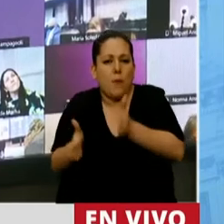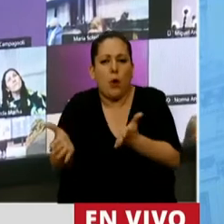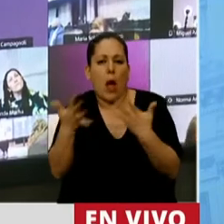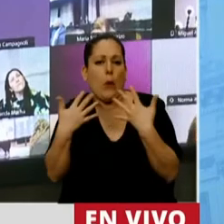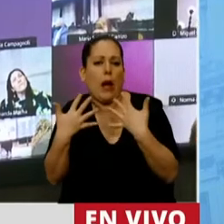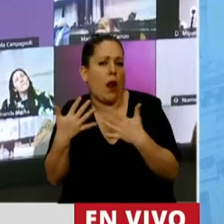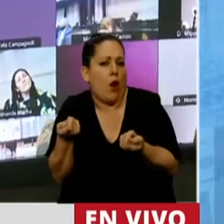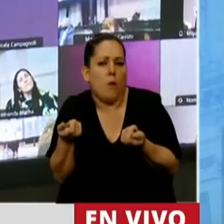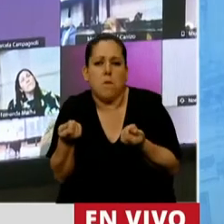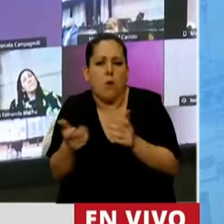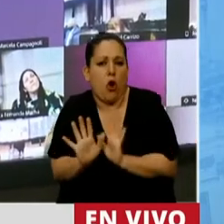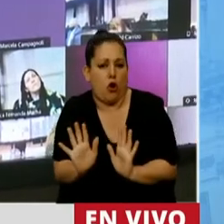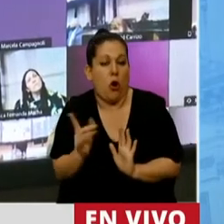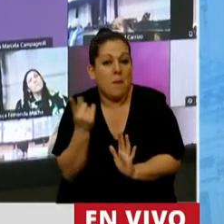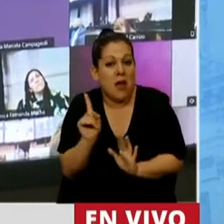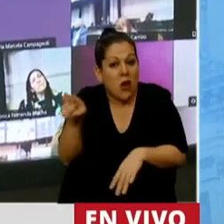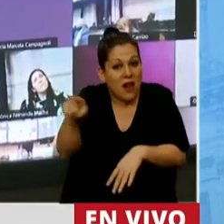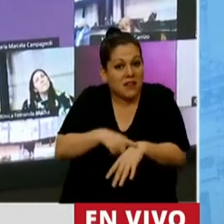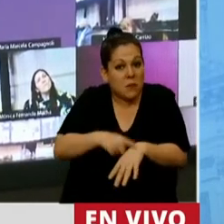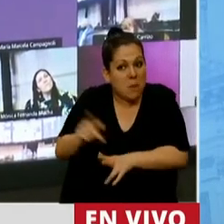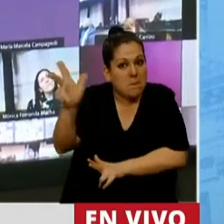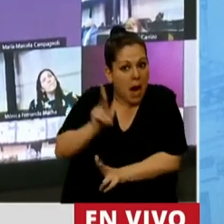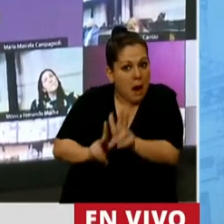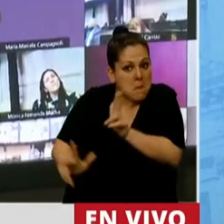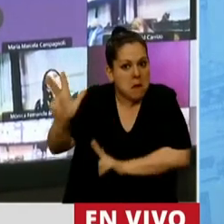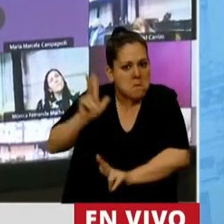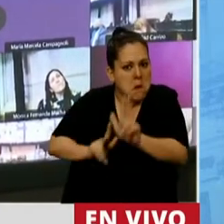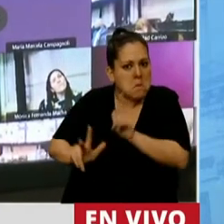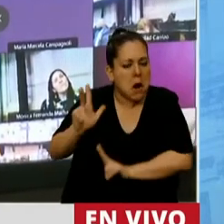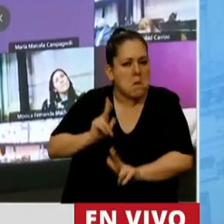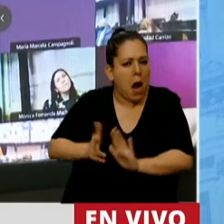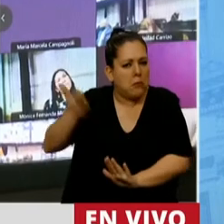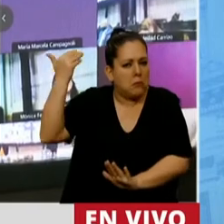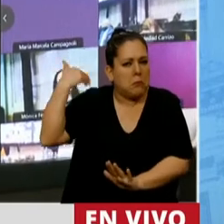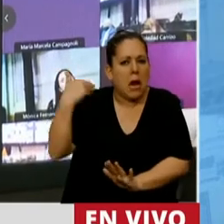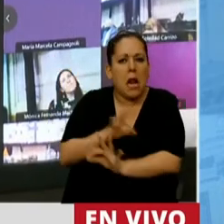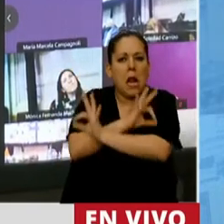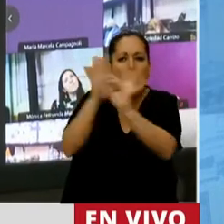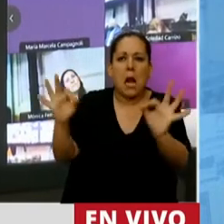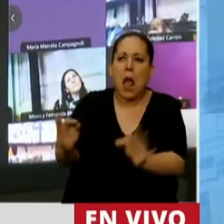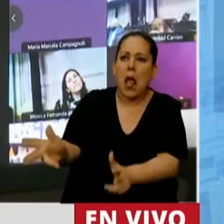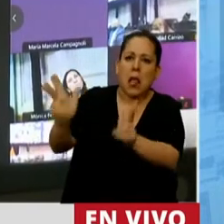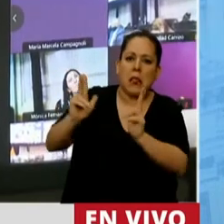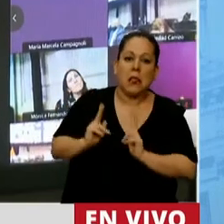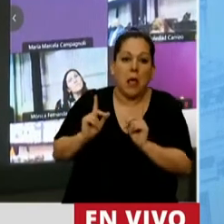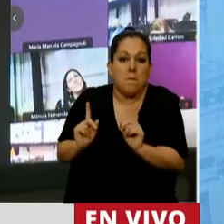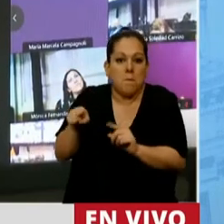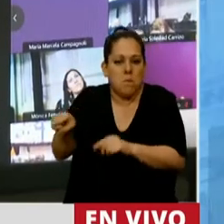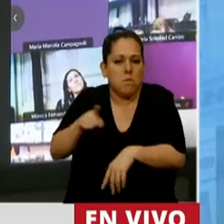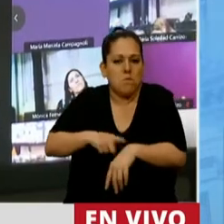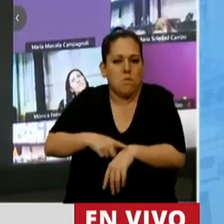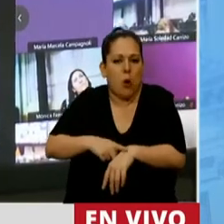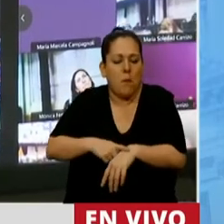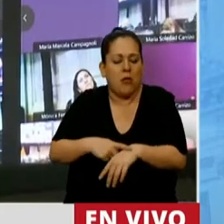momentos no escuché a nadie de los diputados opositores que en ese momento